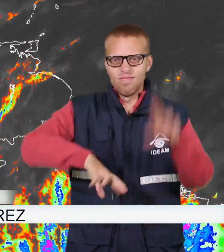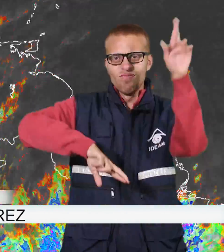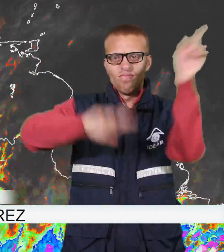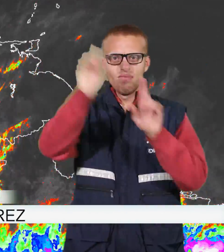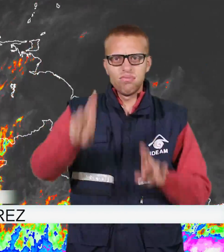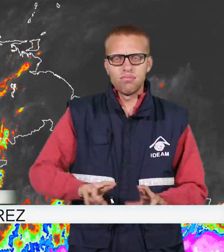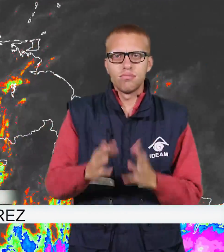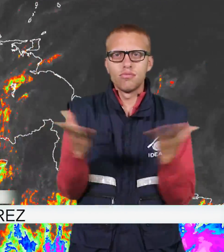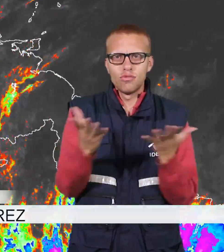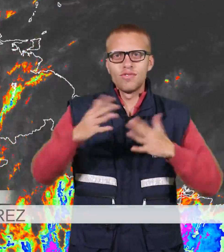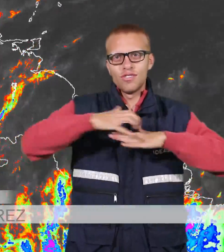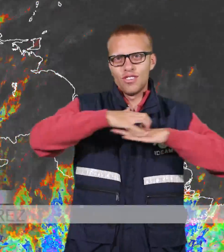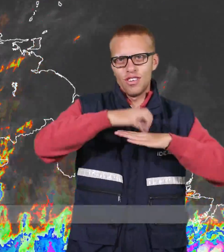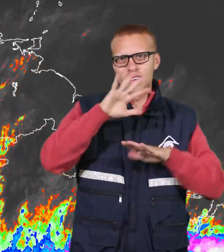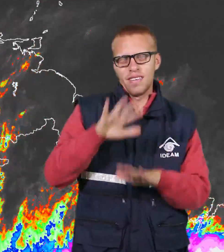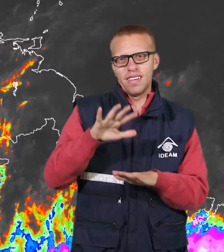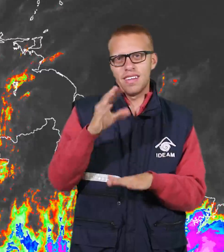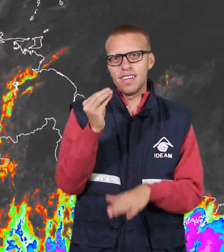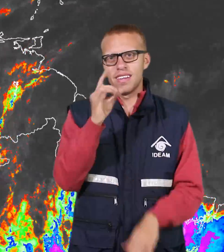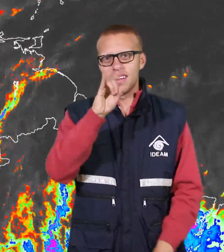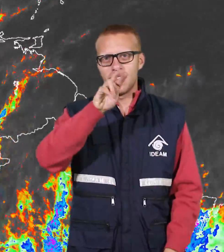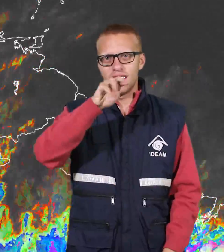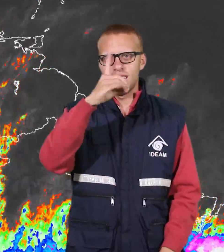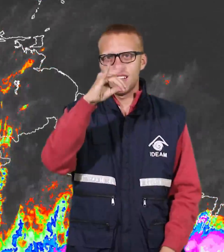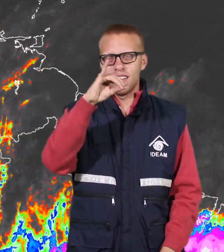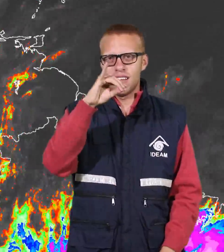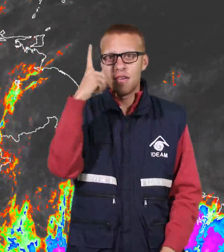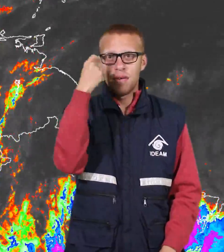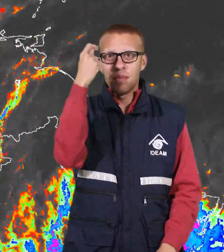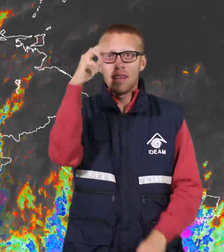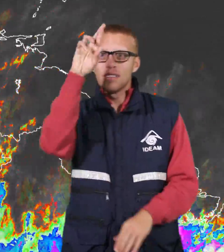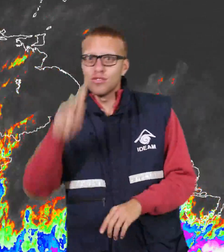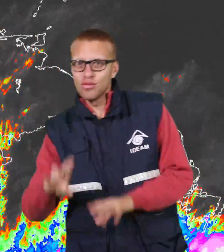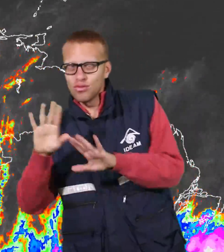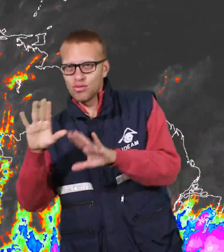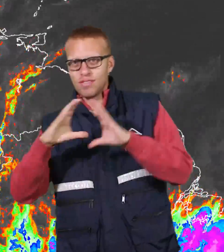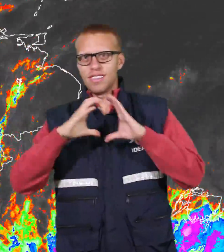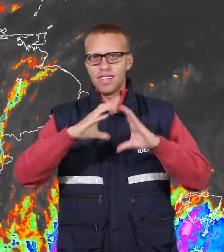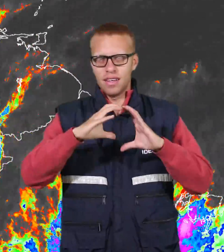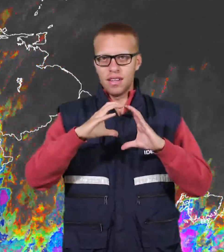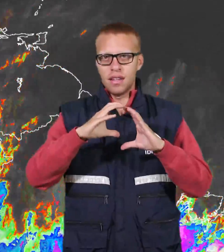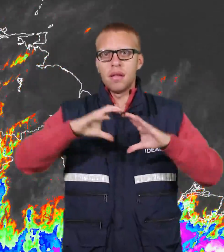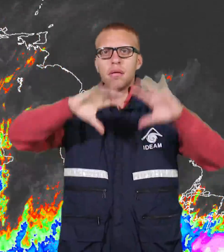presentaron sobre sectores de Tolima, Quindío, Sur de Meta, igualmente sobre sectores de Amazonas y Caquetá. Lluvias menos intensas sobre